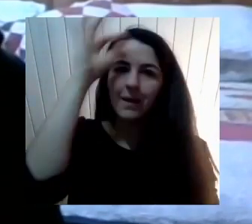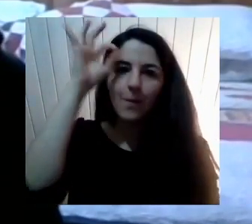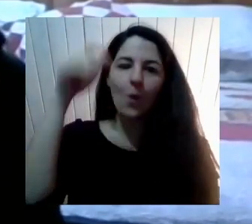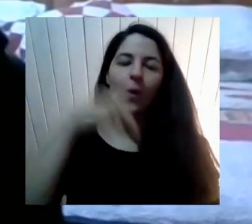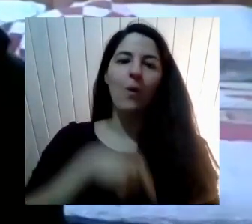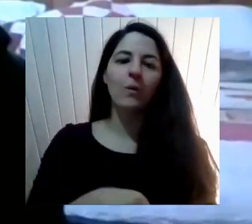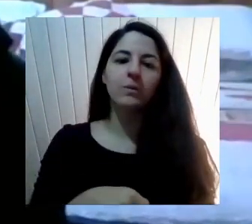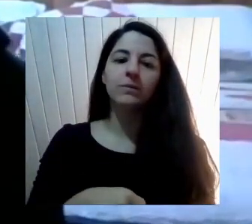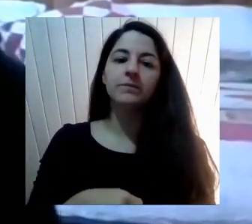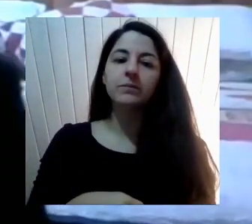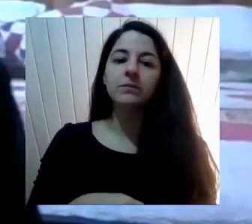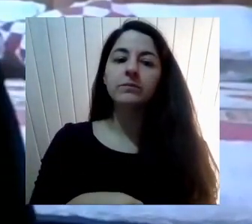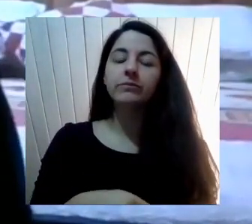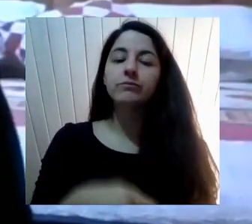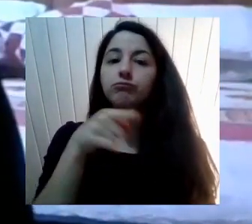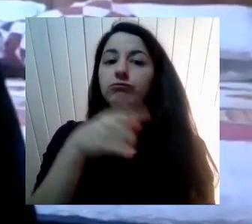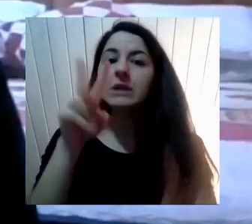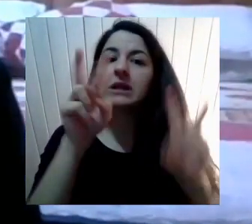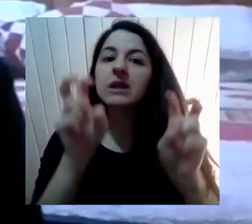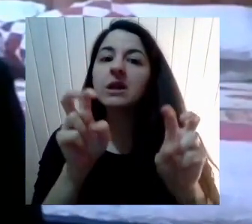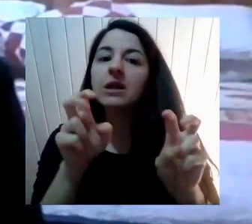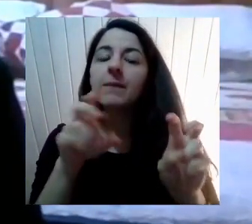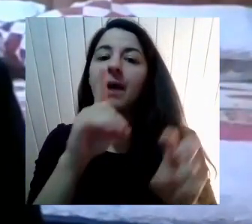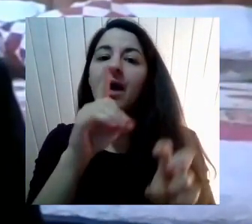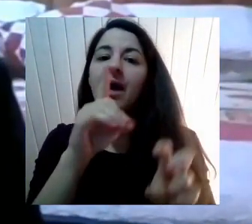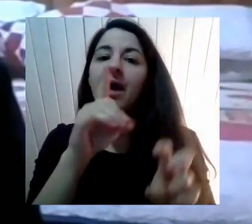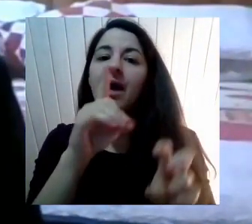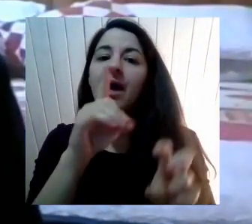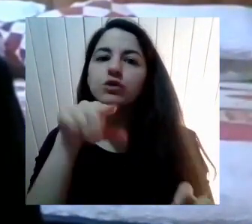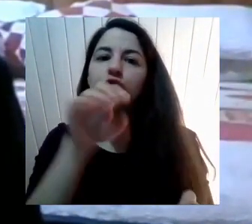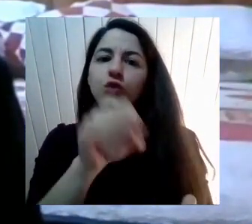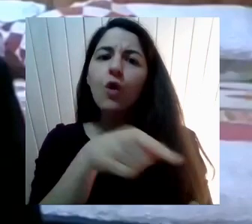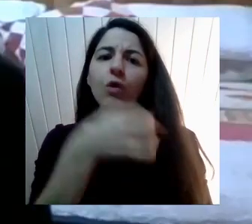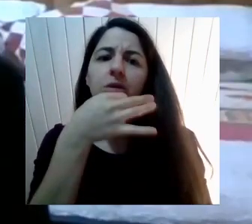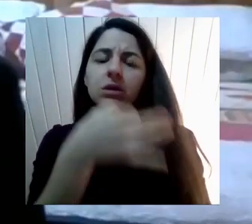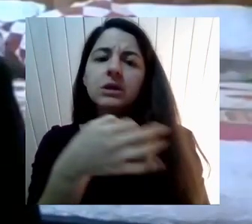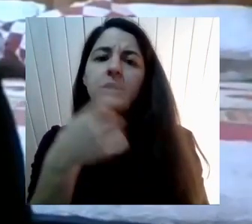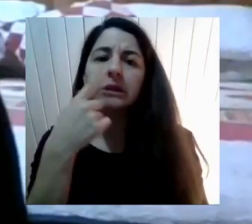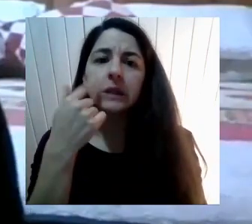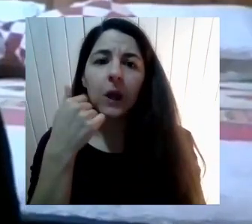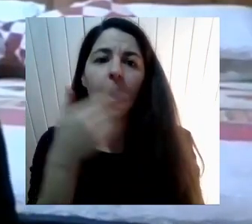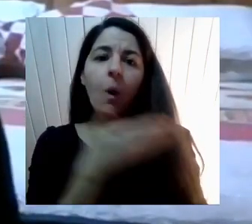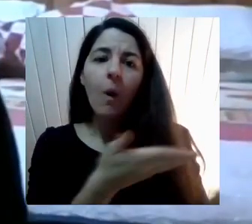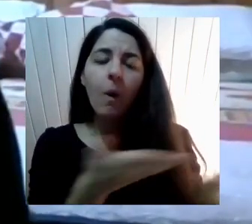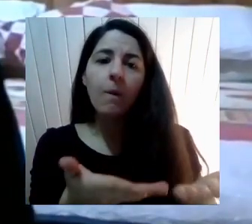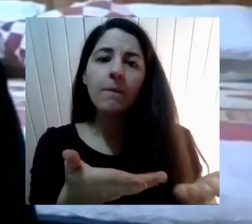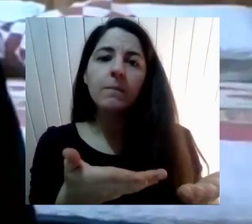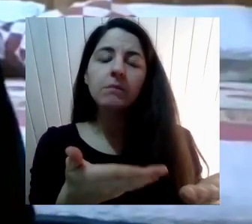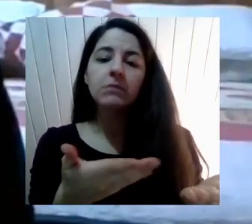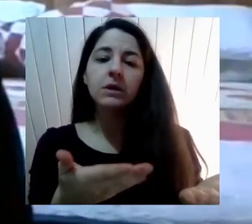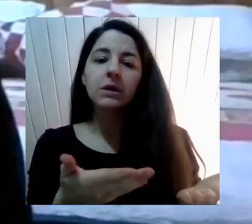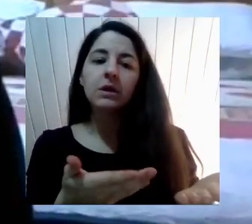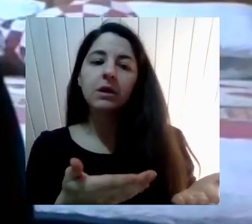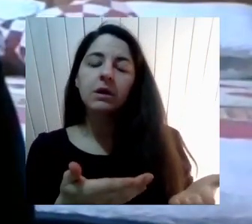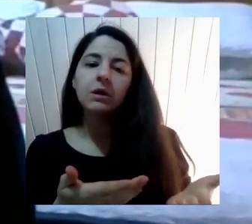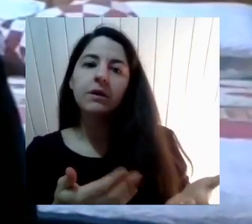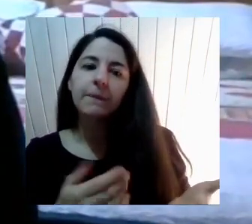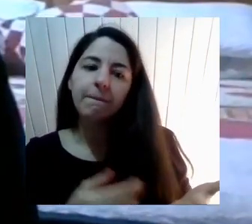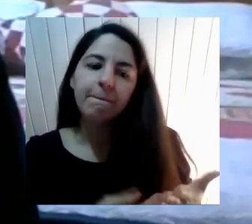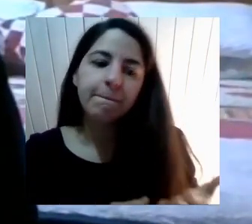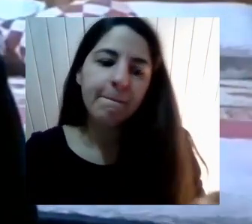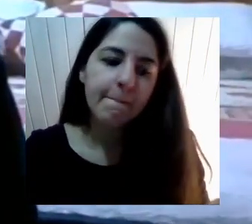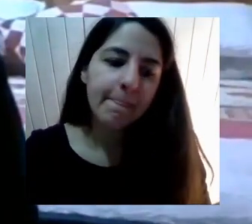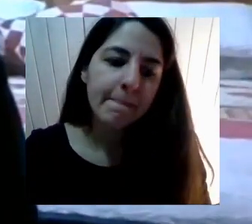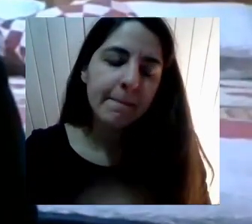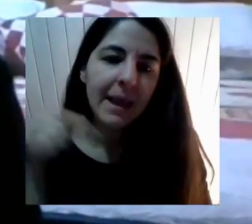Damaso Me parecía Súper importante Igual Como Y lo que Exponía Rosario Y lo que se comentaba Esta